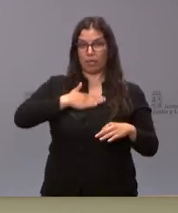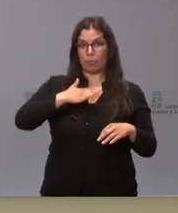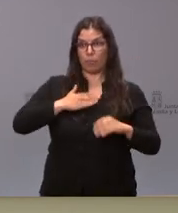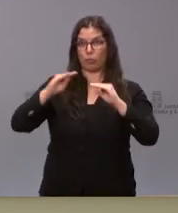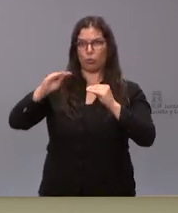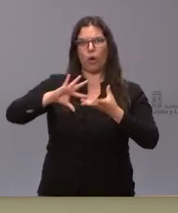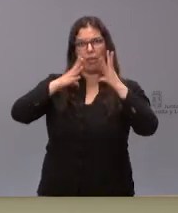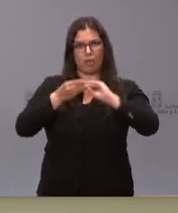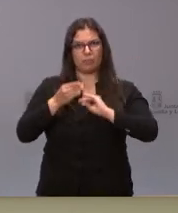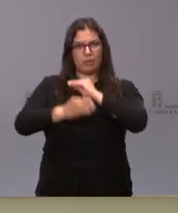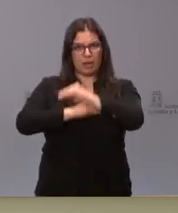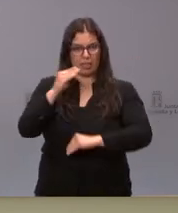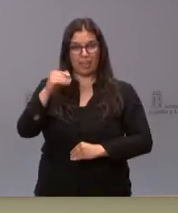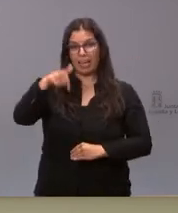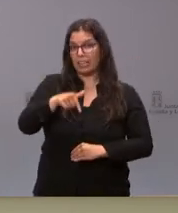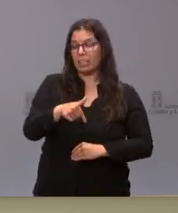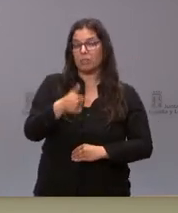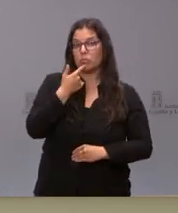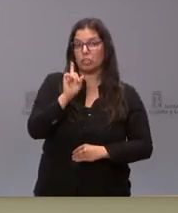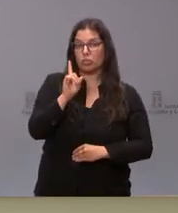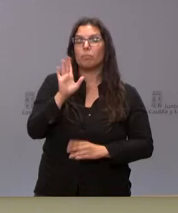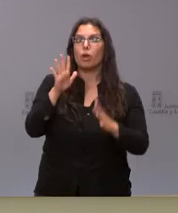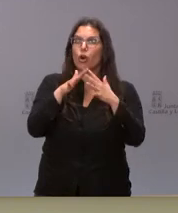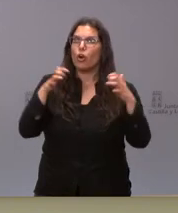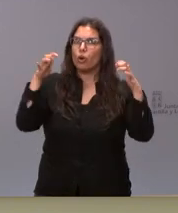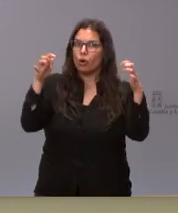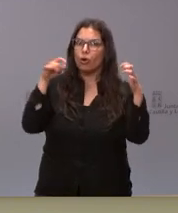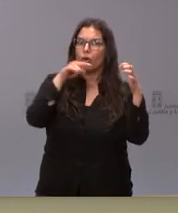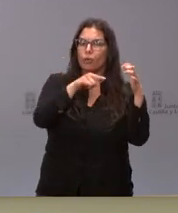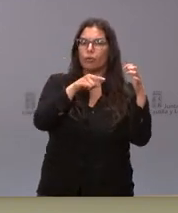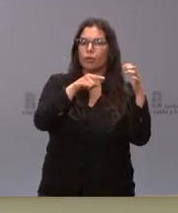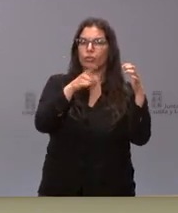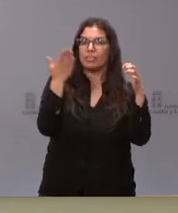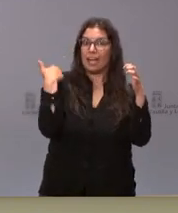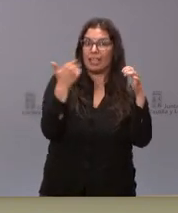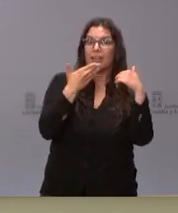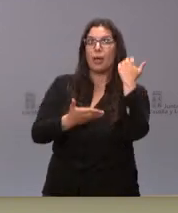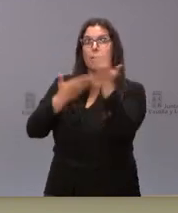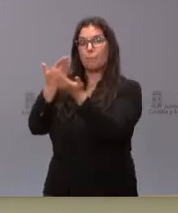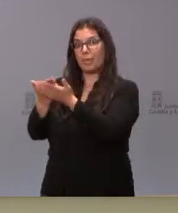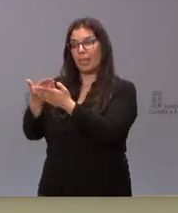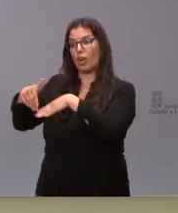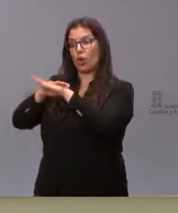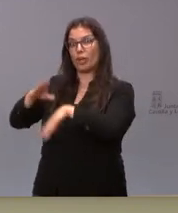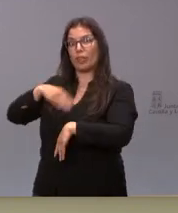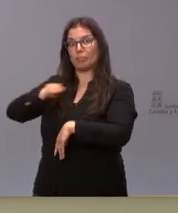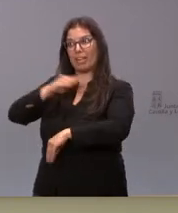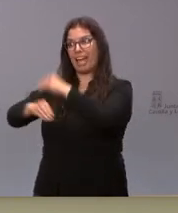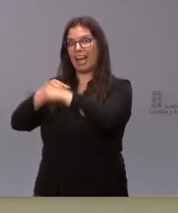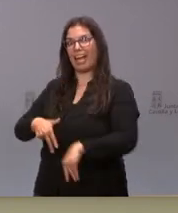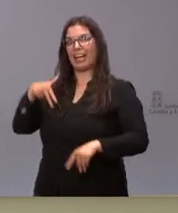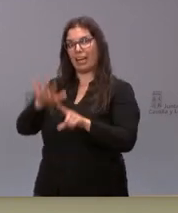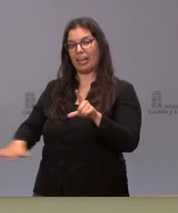creo que aquí no se ha anunciado pero ayer las cortes pidieron al gobierno central que lo haga en España no sé si tiene calculado su